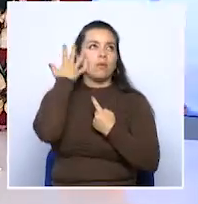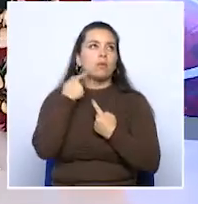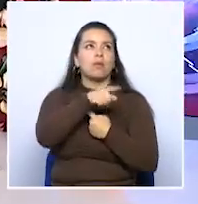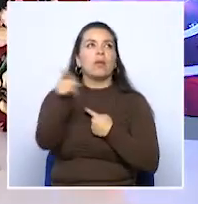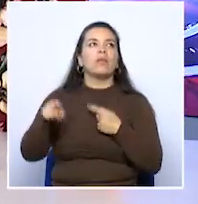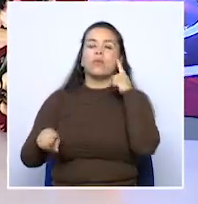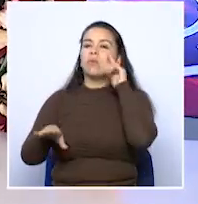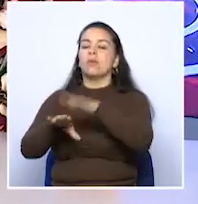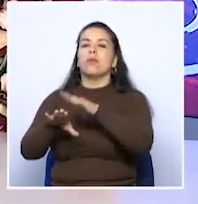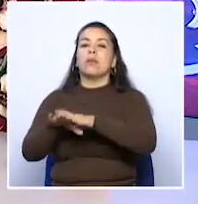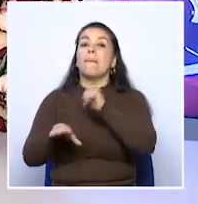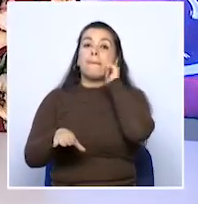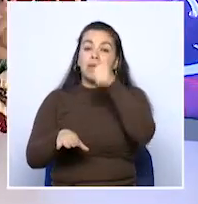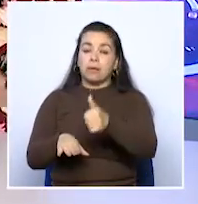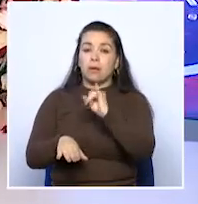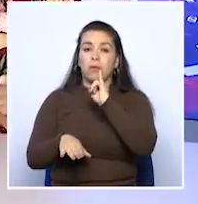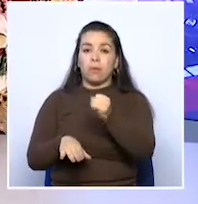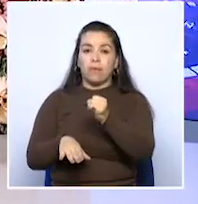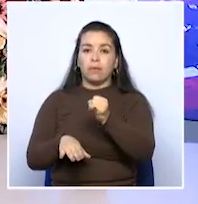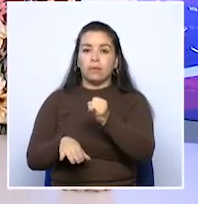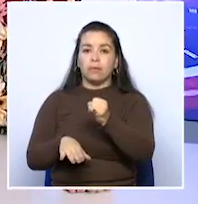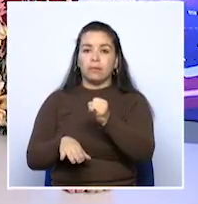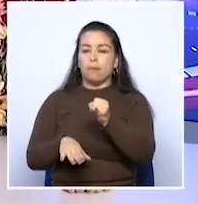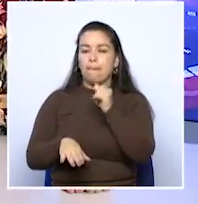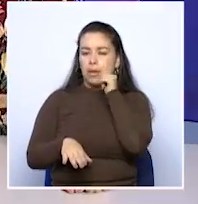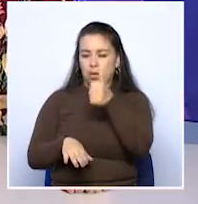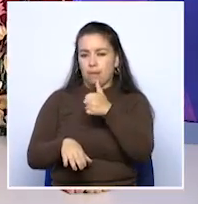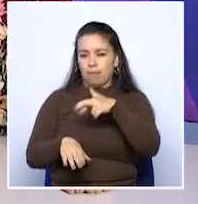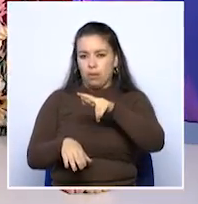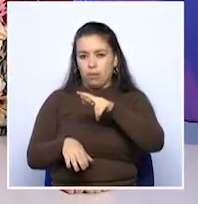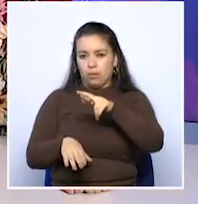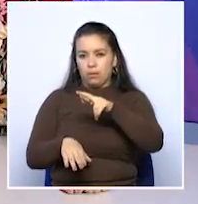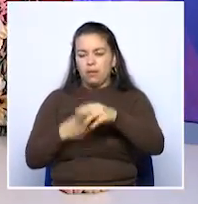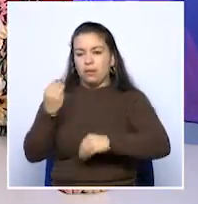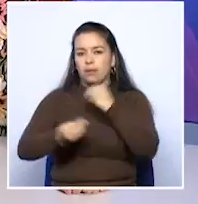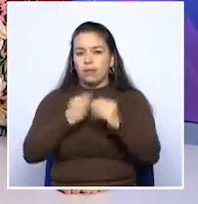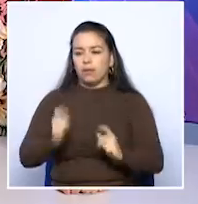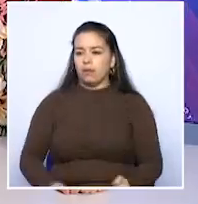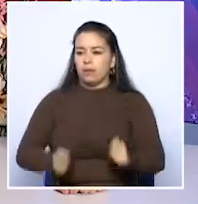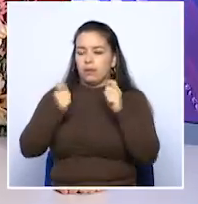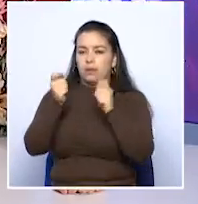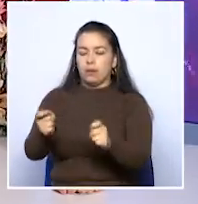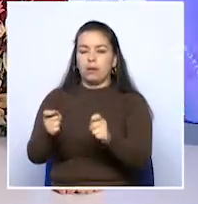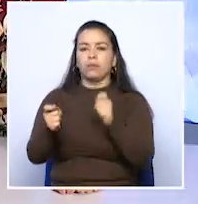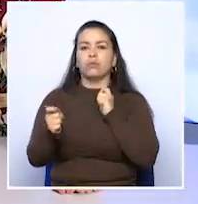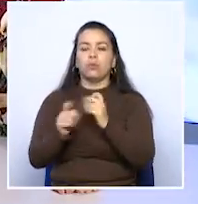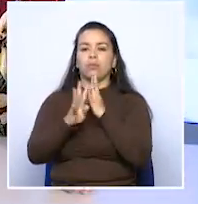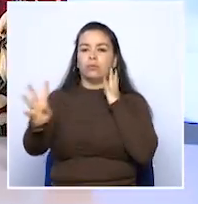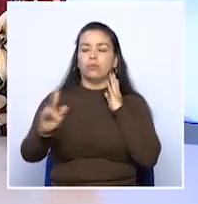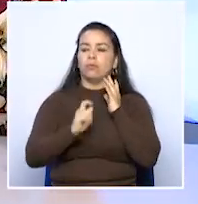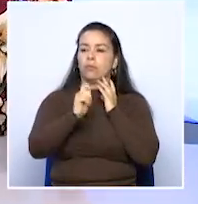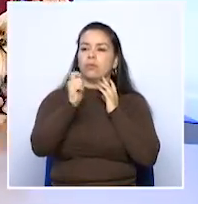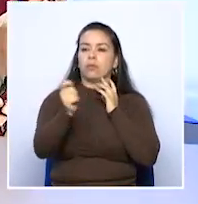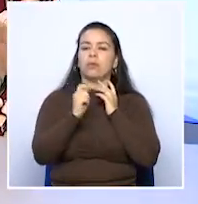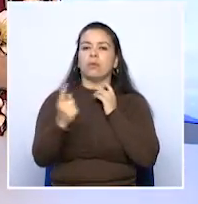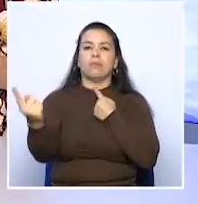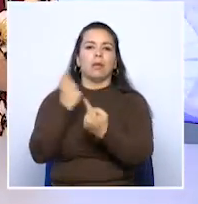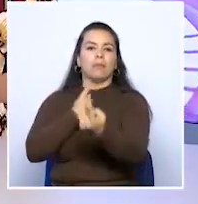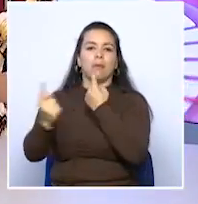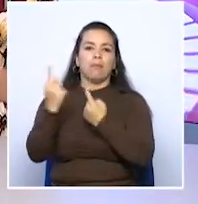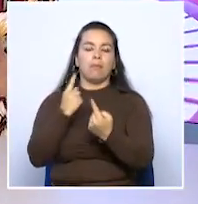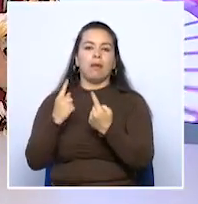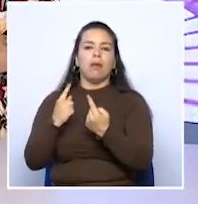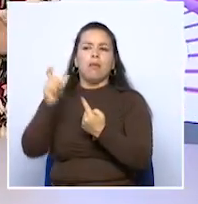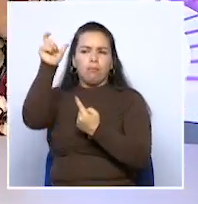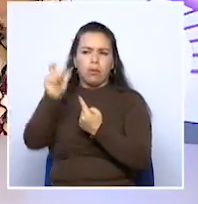señalan que mañana jueves, no, este jueves, no mañana, mañana, miércoles, se dará la asignación de turnos restantes, vienen solo o van solo los